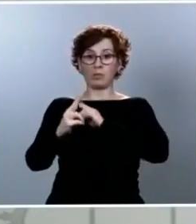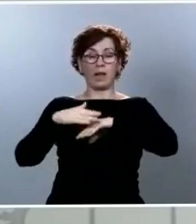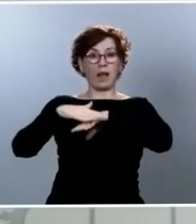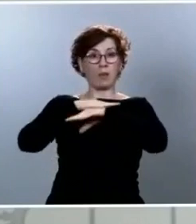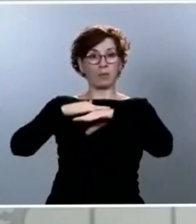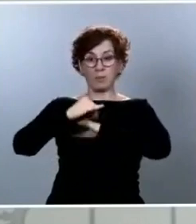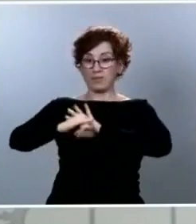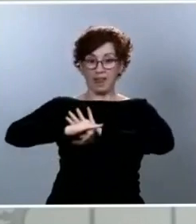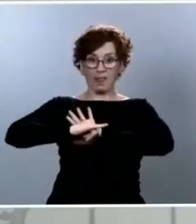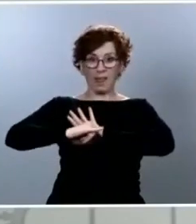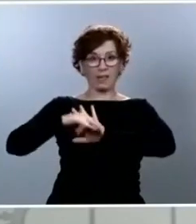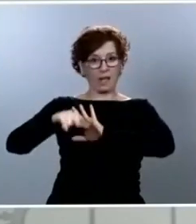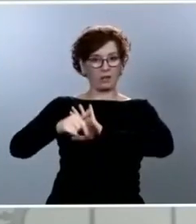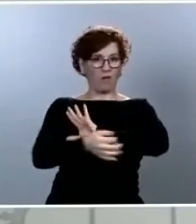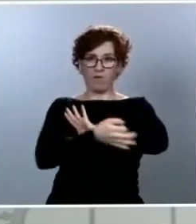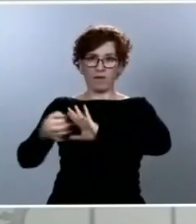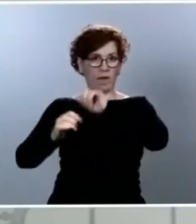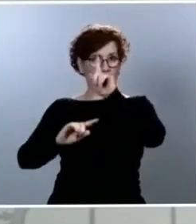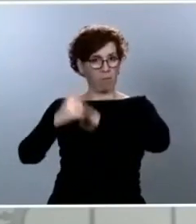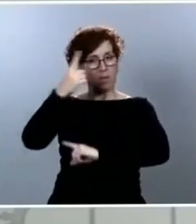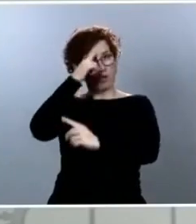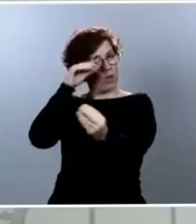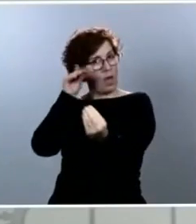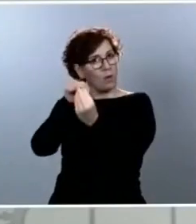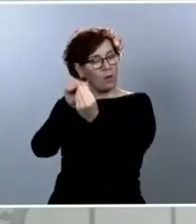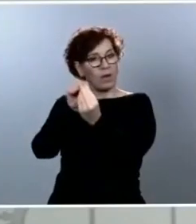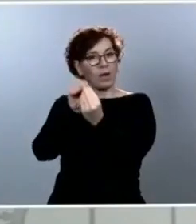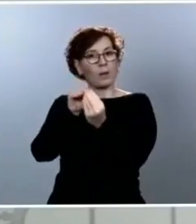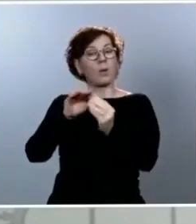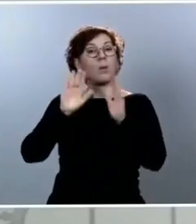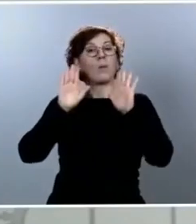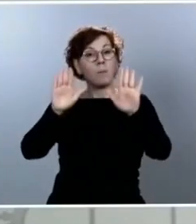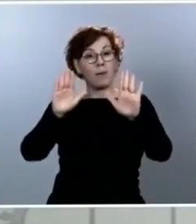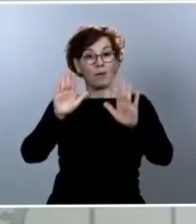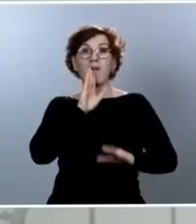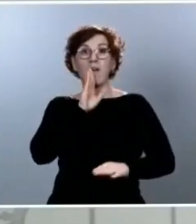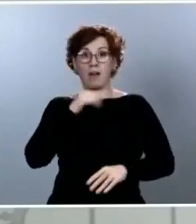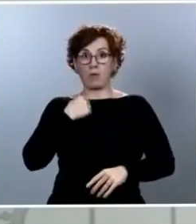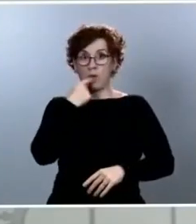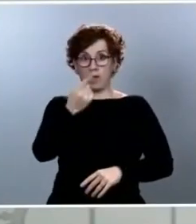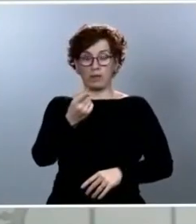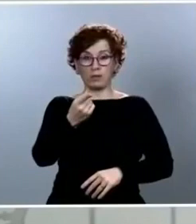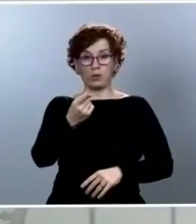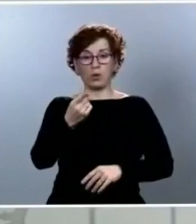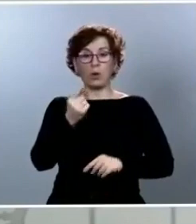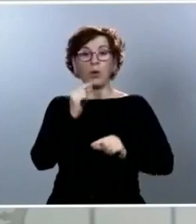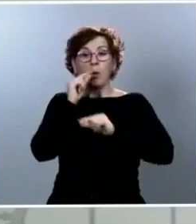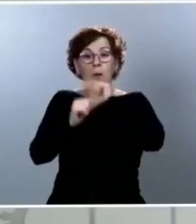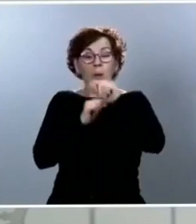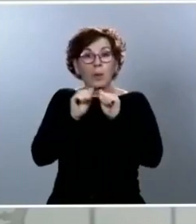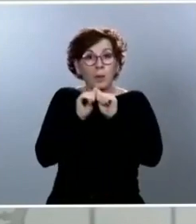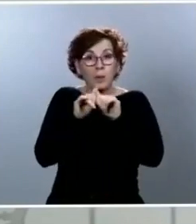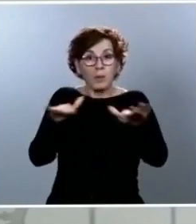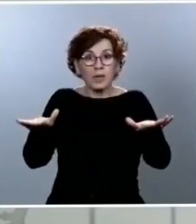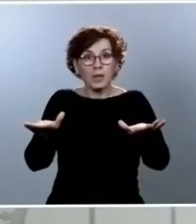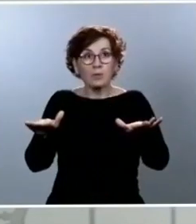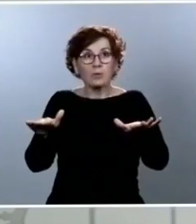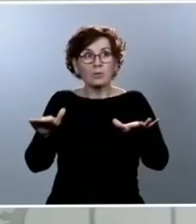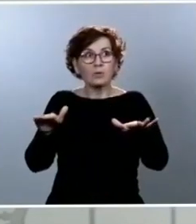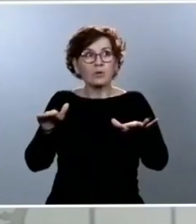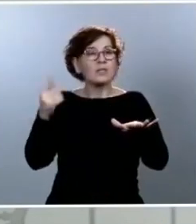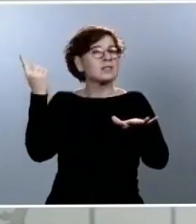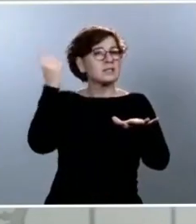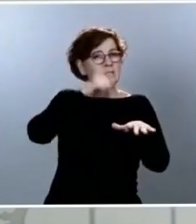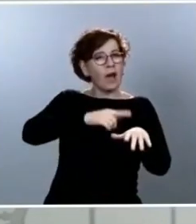más eficaz. Pero también es cierto, como he dicho antes en mi intervención, que lógicamente el virus no atiende a lindes administrativas y que en